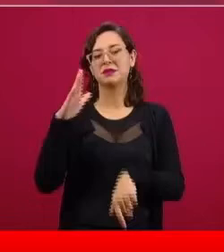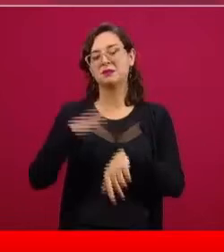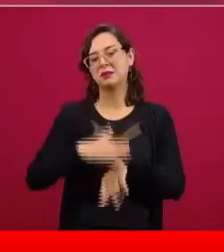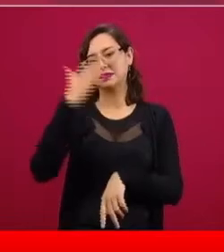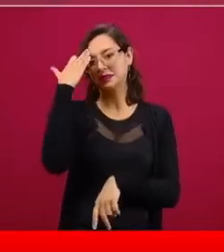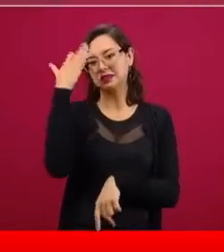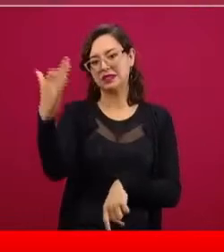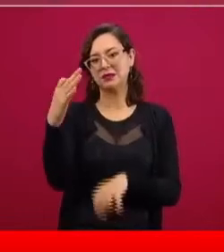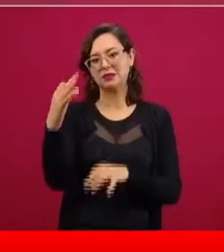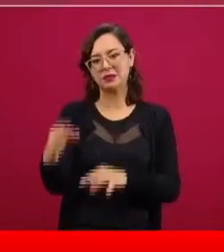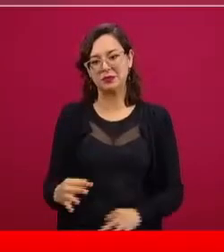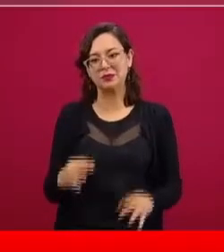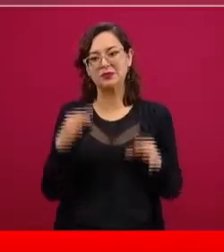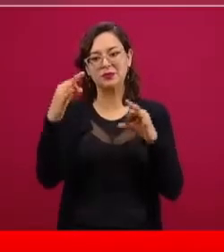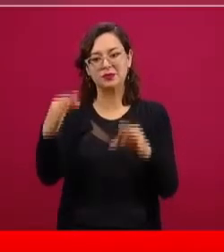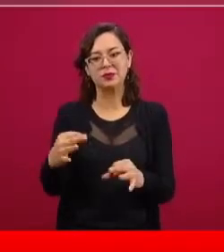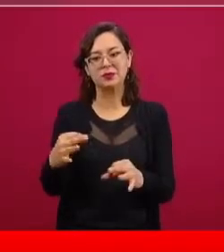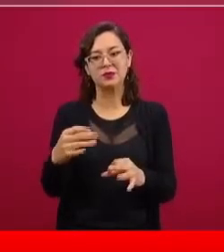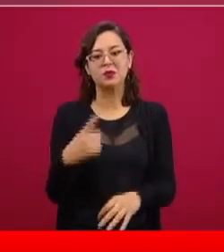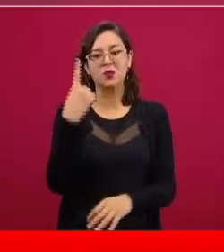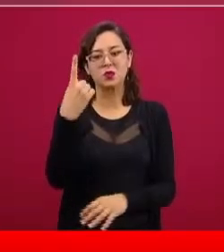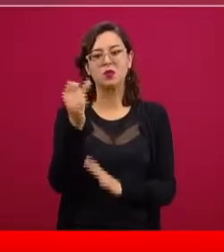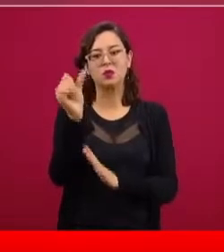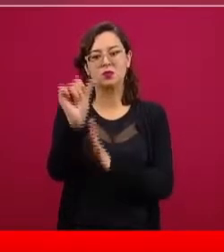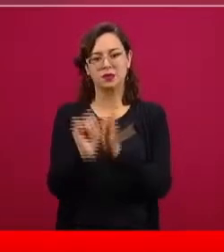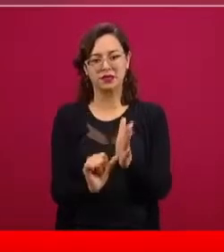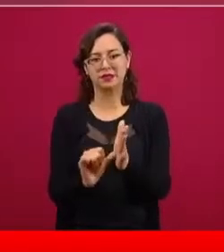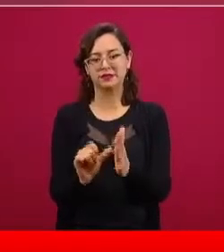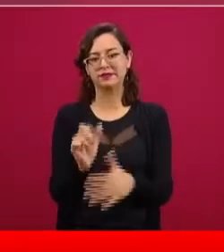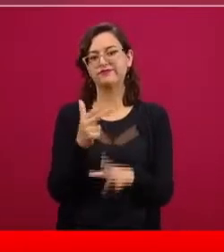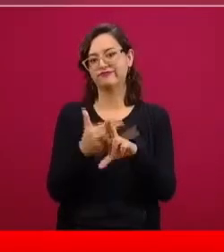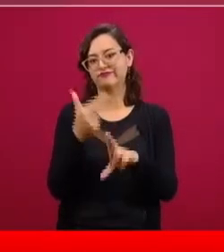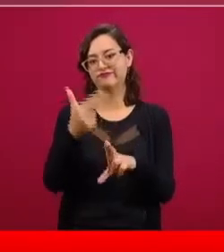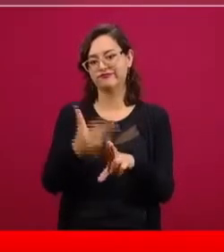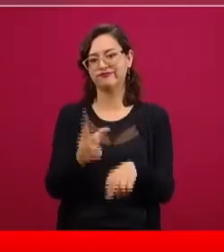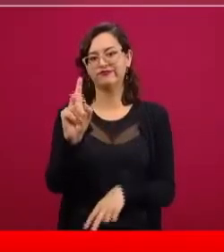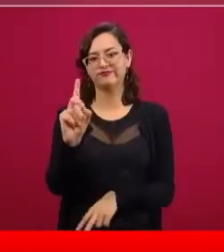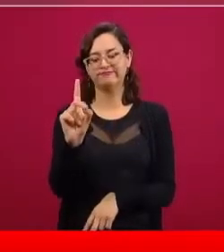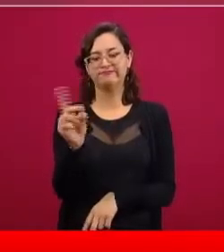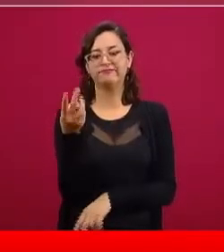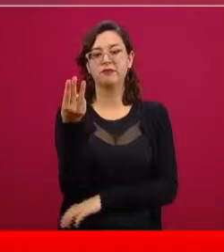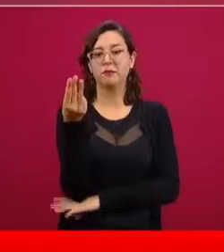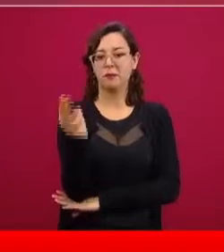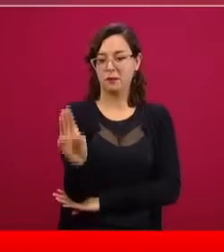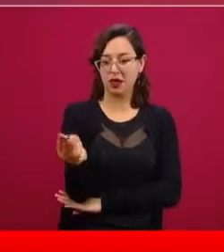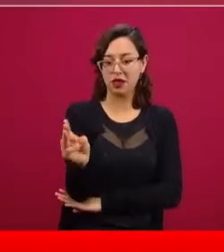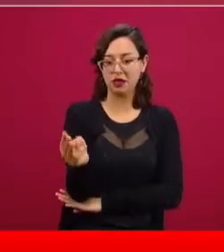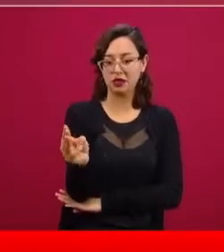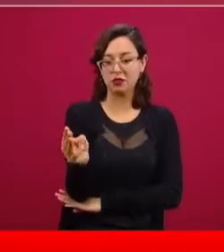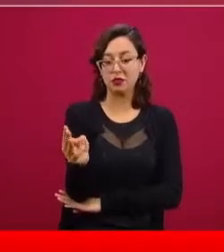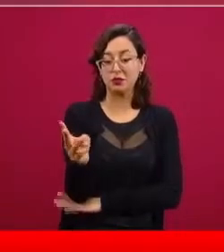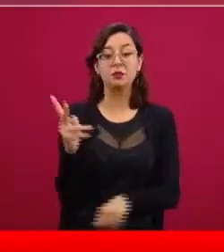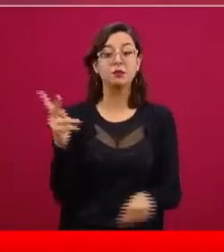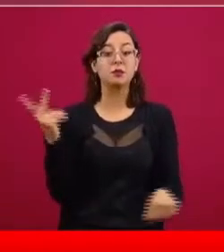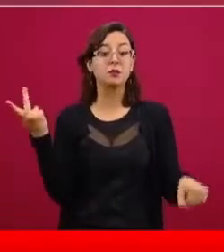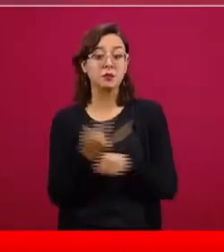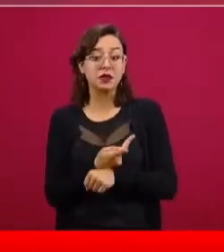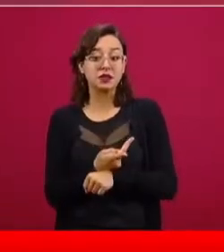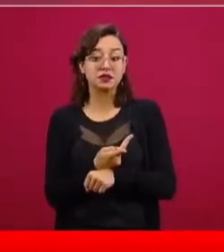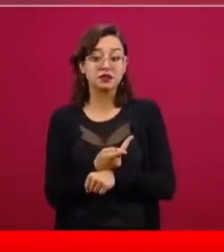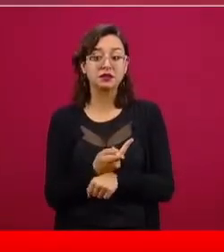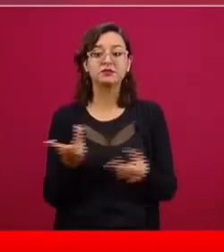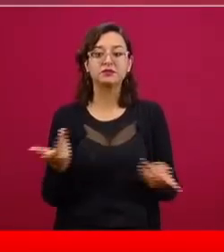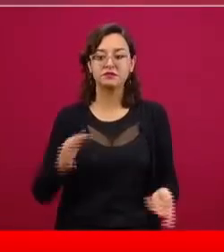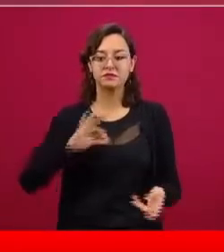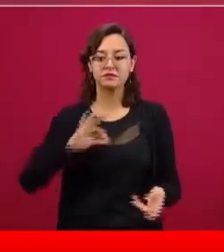planteó el que se extendiera hasta el 30 de mayo. Esto lo que permite es que los contagios se